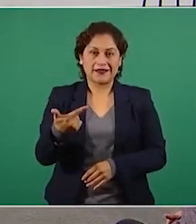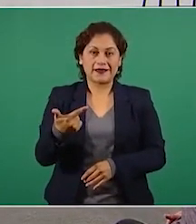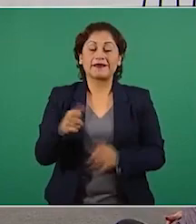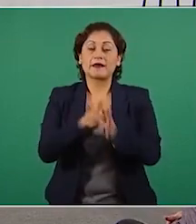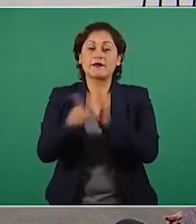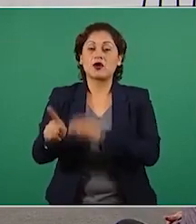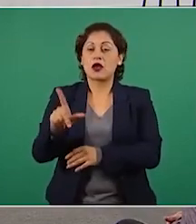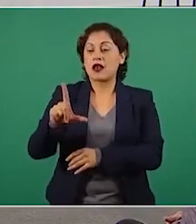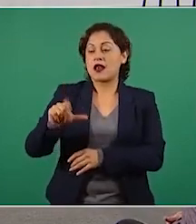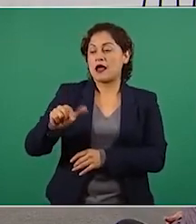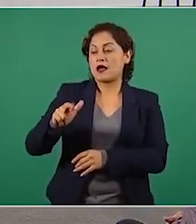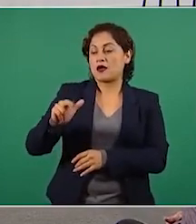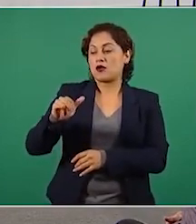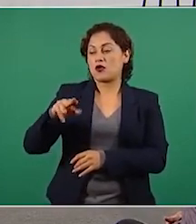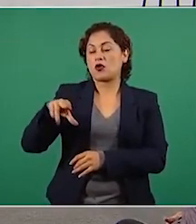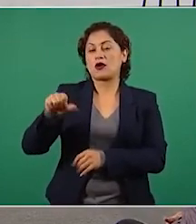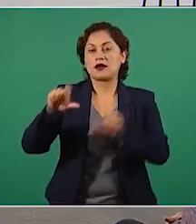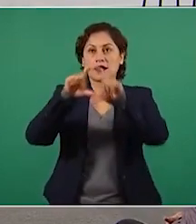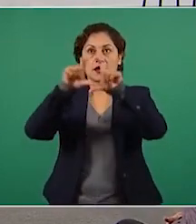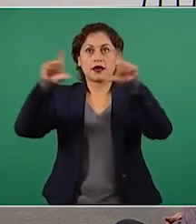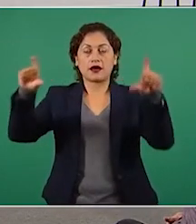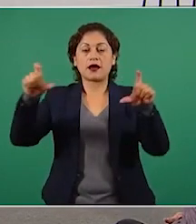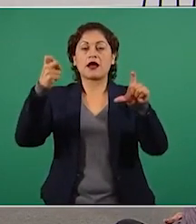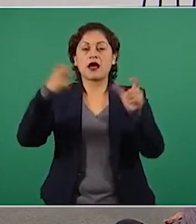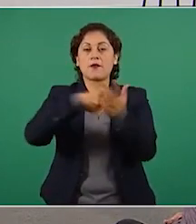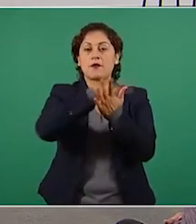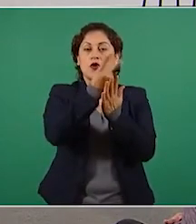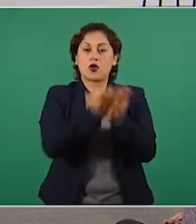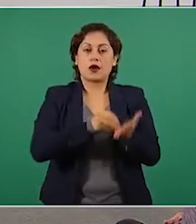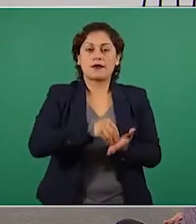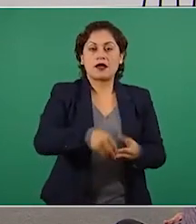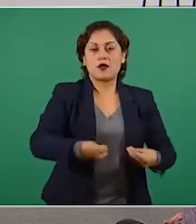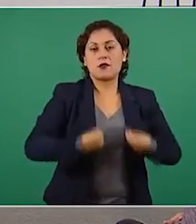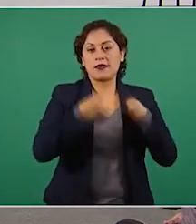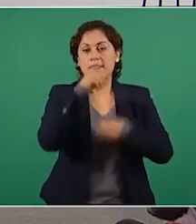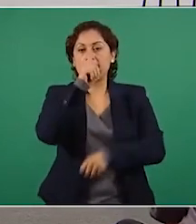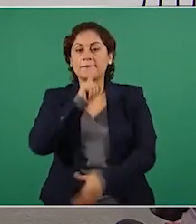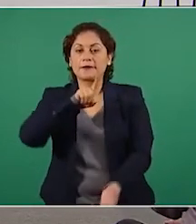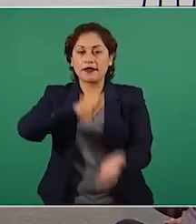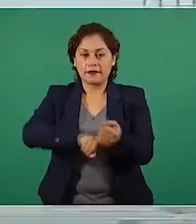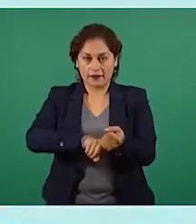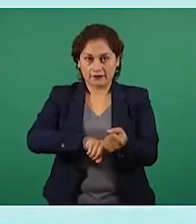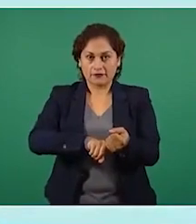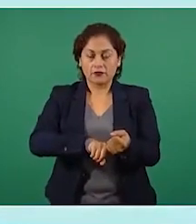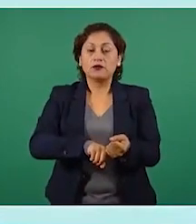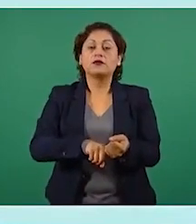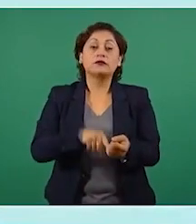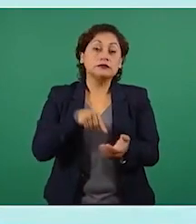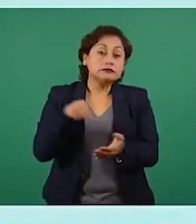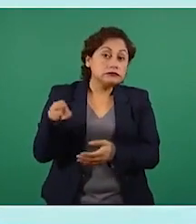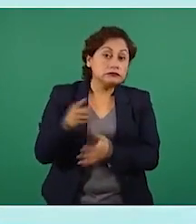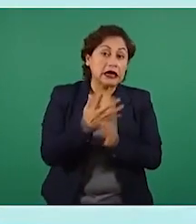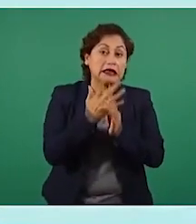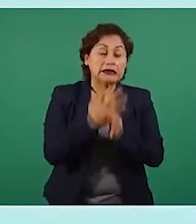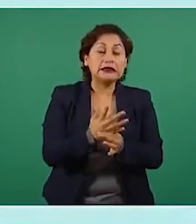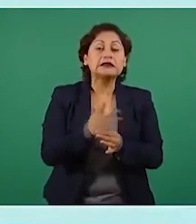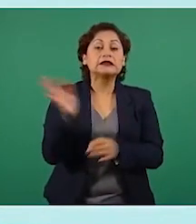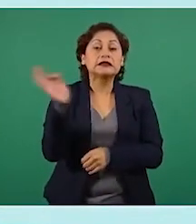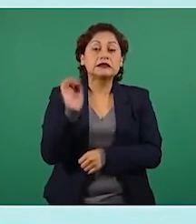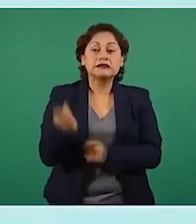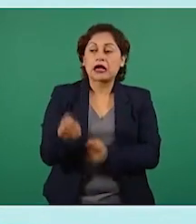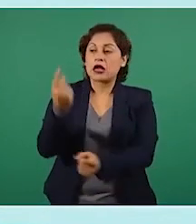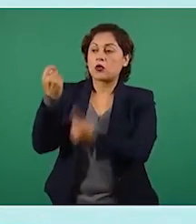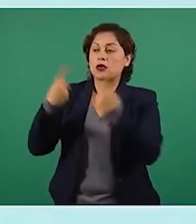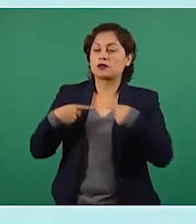reportaje titulado Falsean los datos de Sembrando Vida, en el que supuestamente se altera información de los beneficiarios para